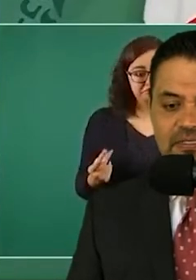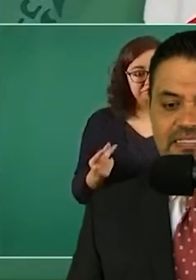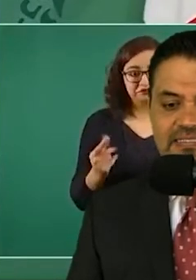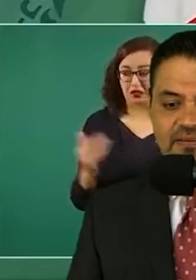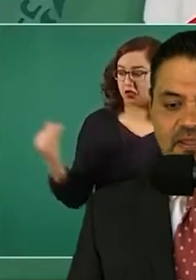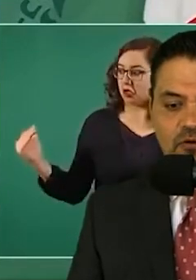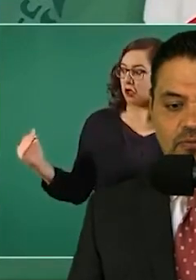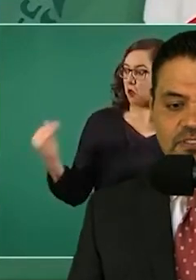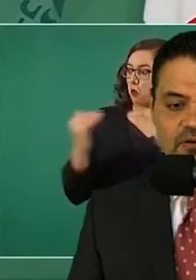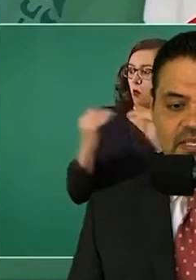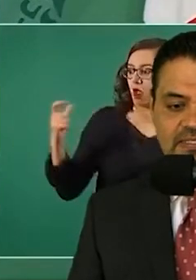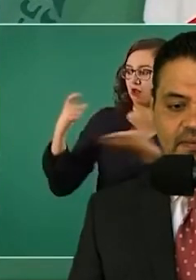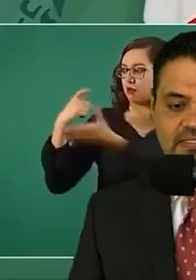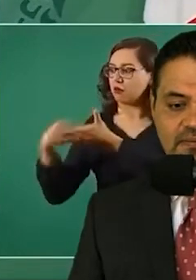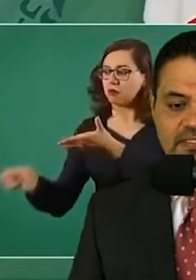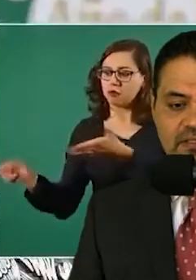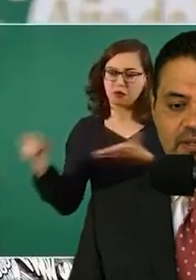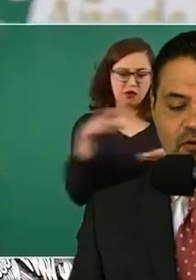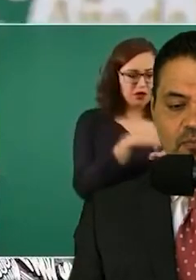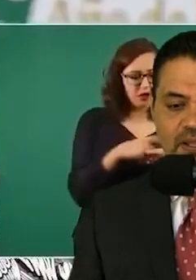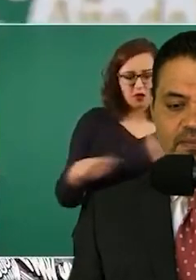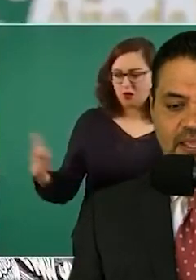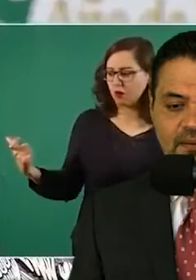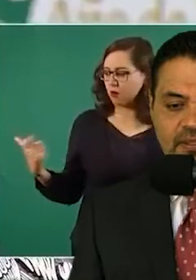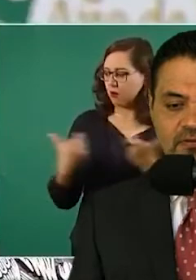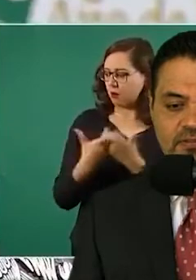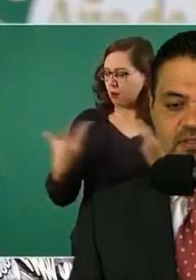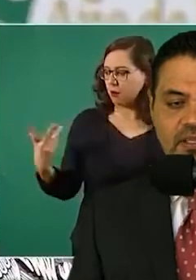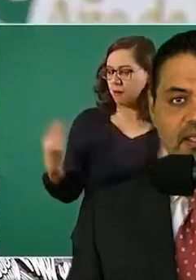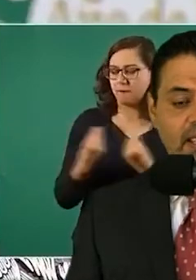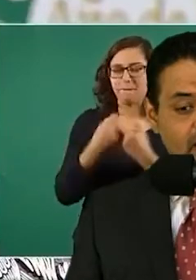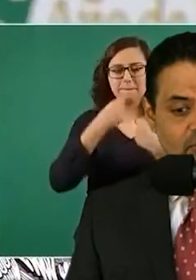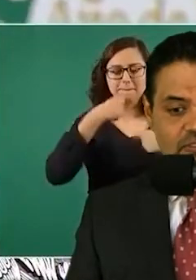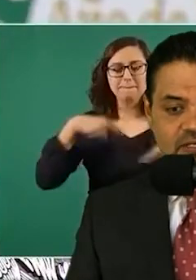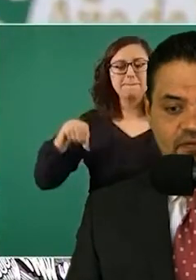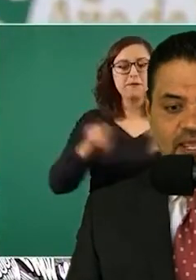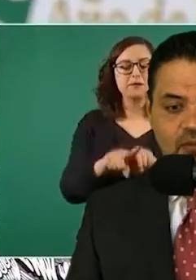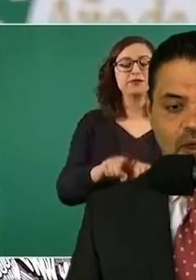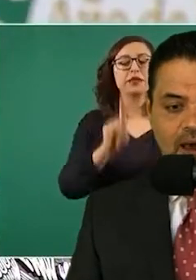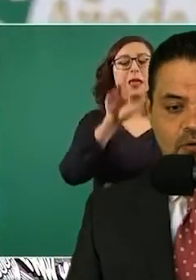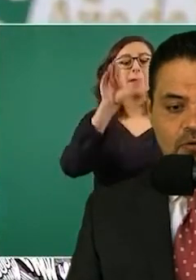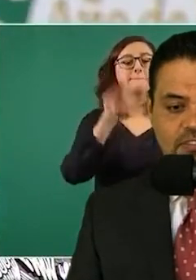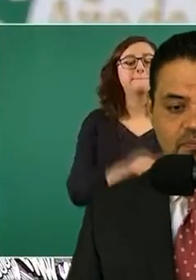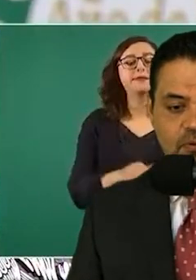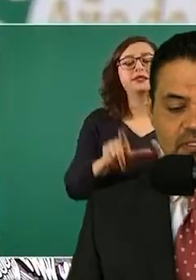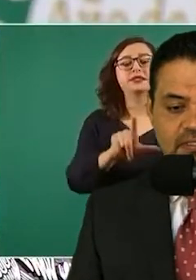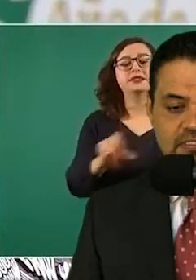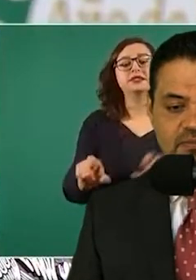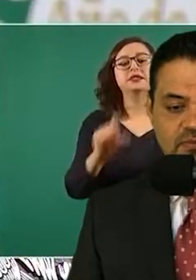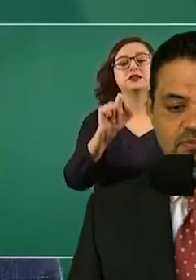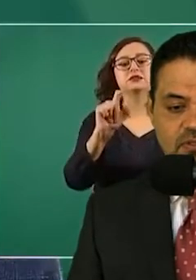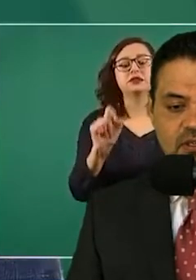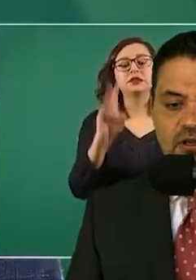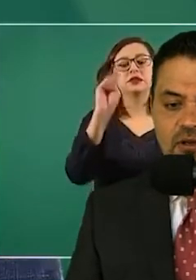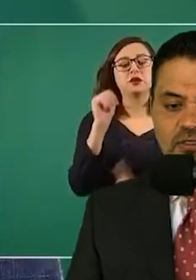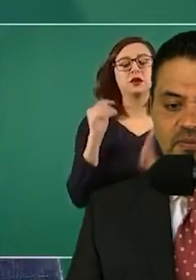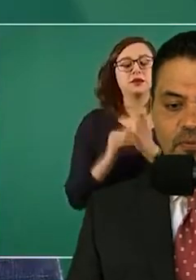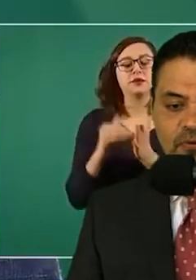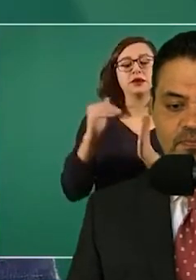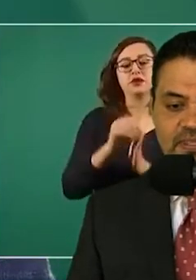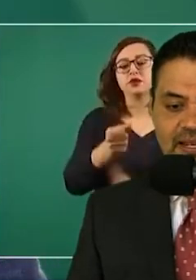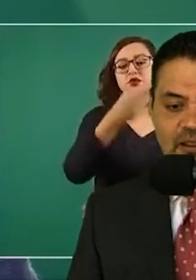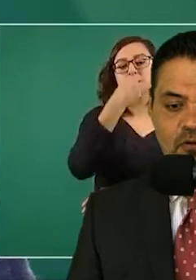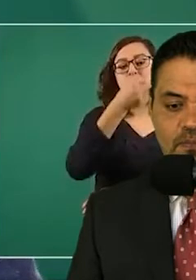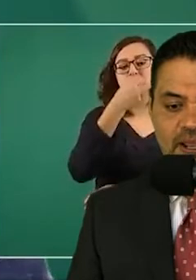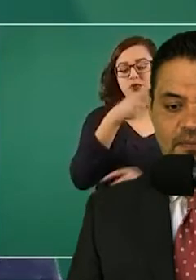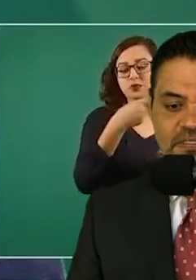se quebró el sistema de corrupción que se había establecido en la compra de medicamentos. Esto ha significado ahorros importantísimos. No se